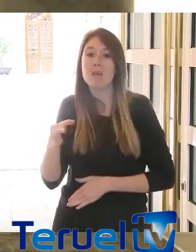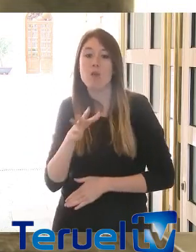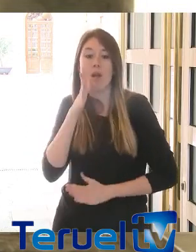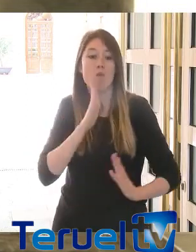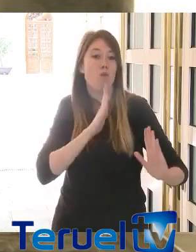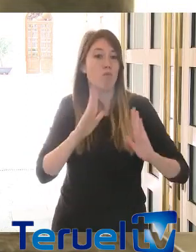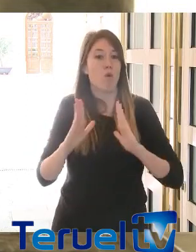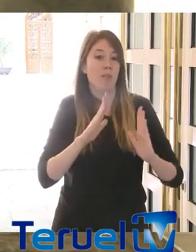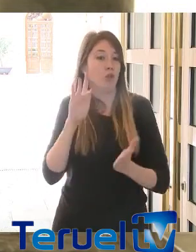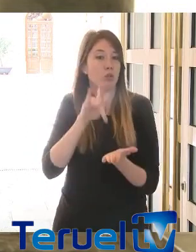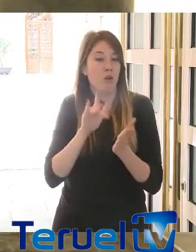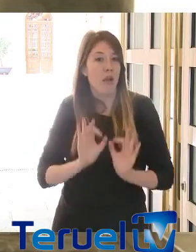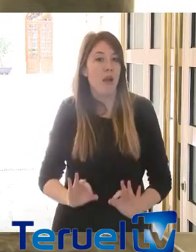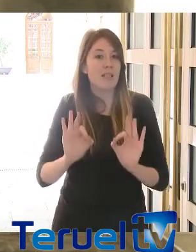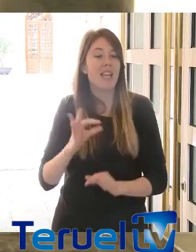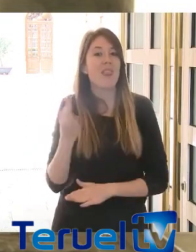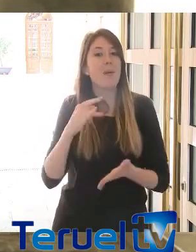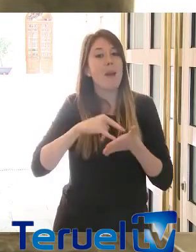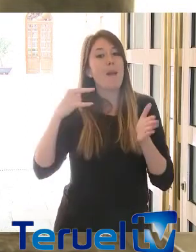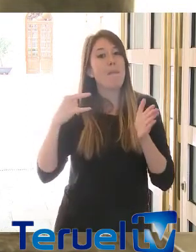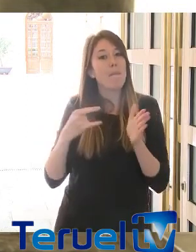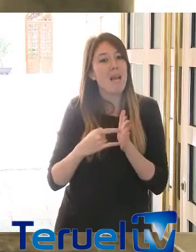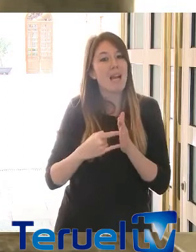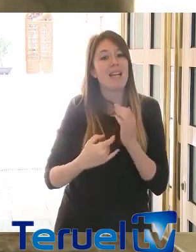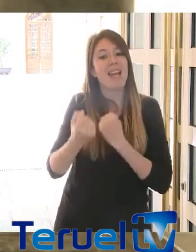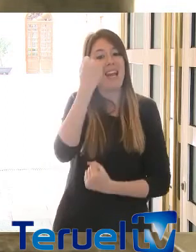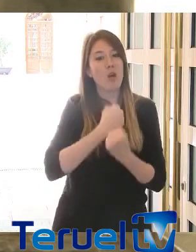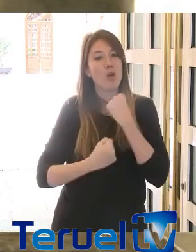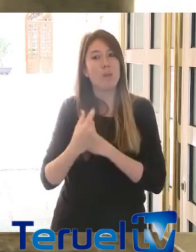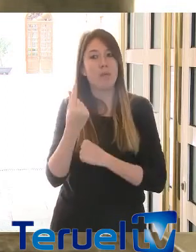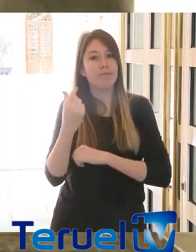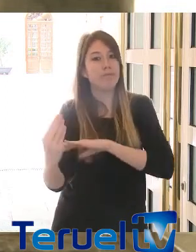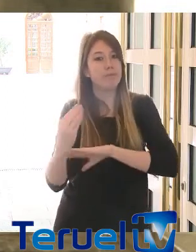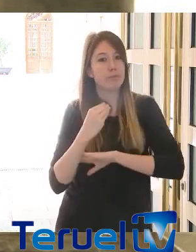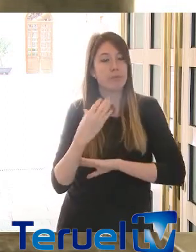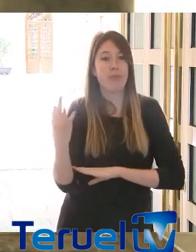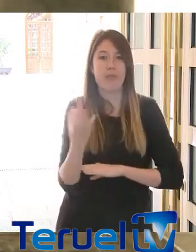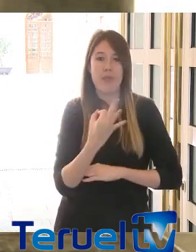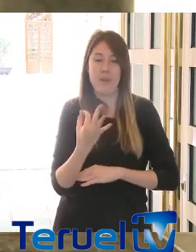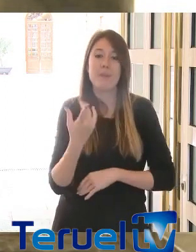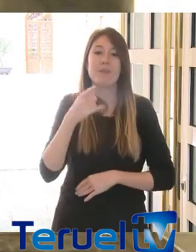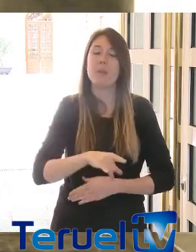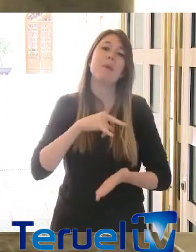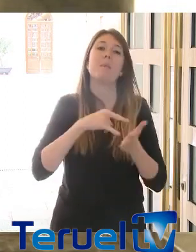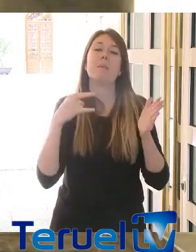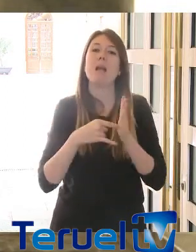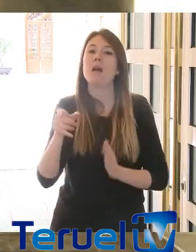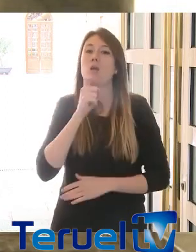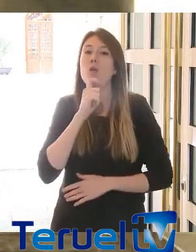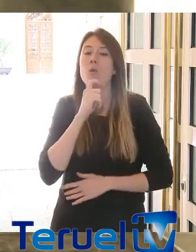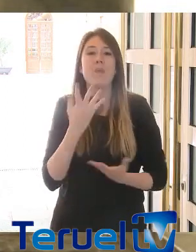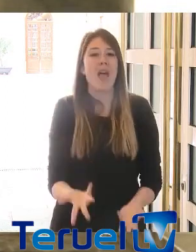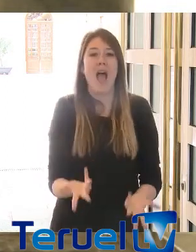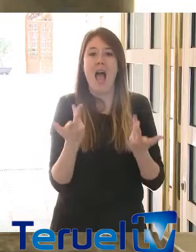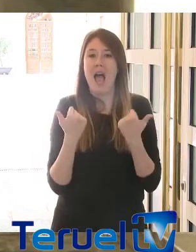estamos viviendo. Tiene que ser un plan dotado económicamente. Tiene que ser también un plan que sea ágil